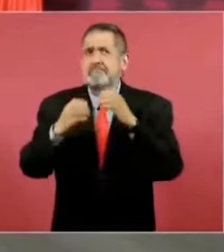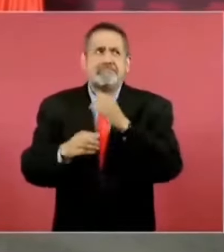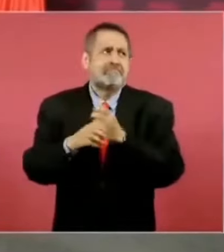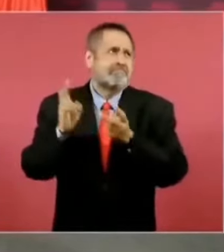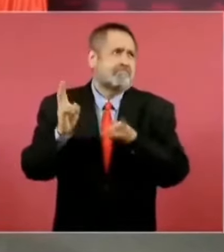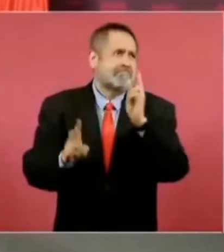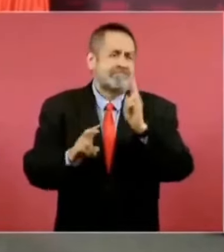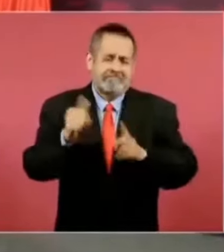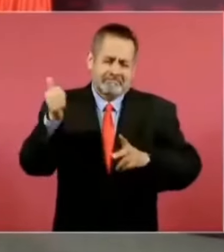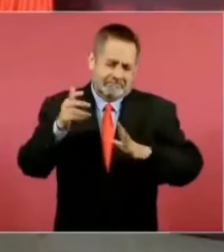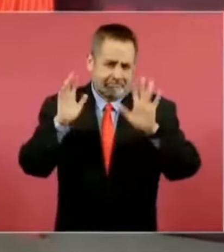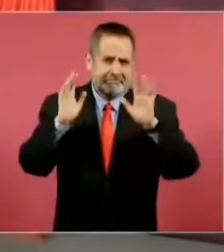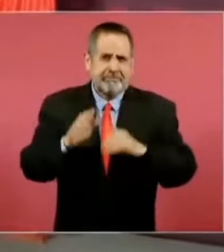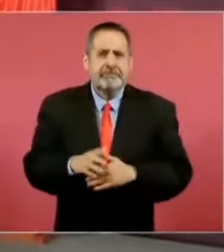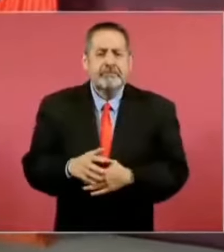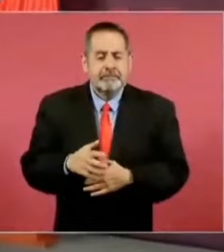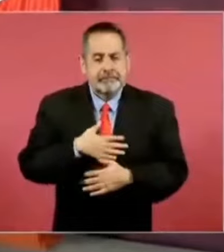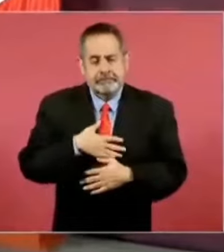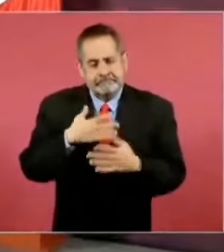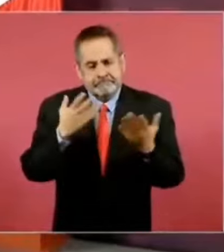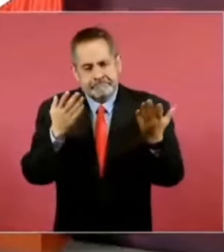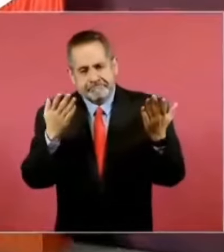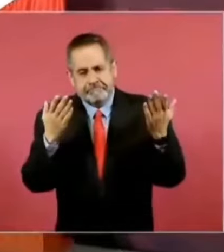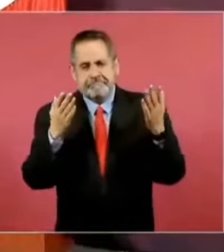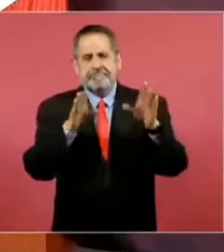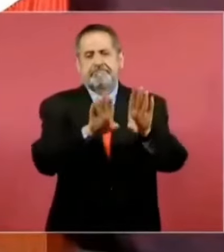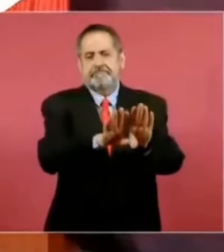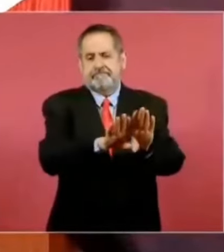pero yo ya cierro mi ciclo,